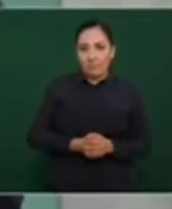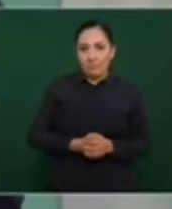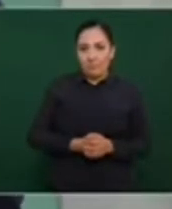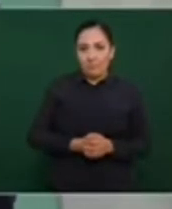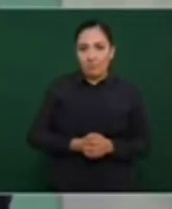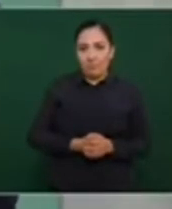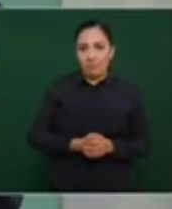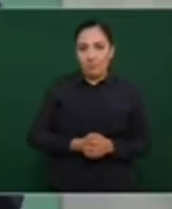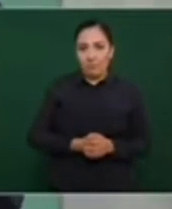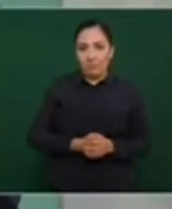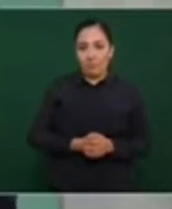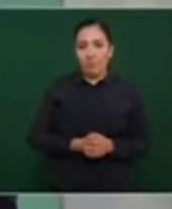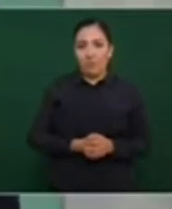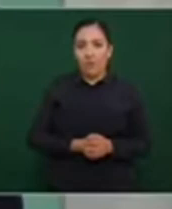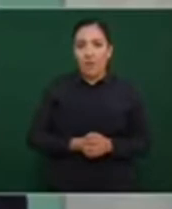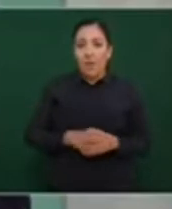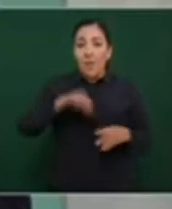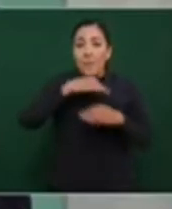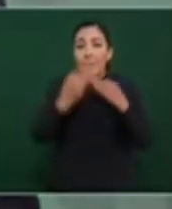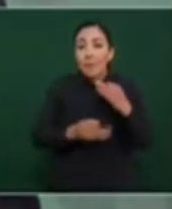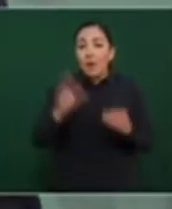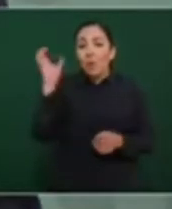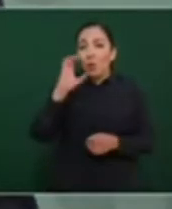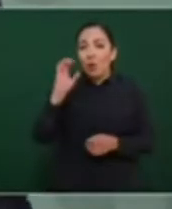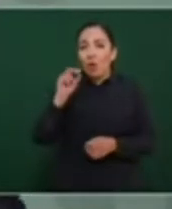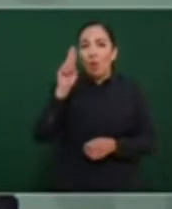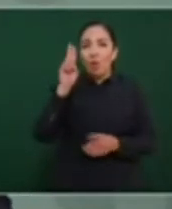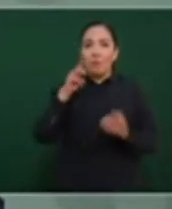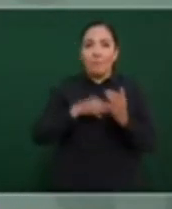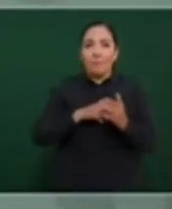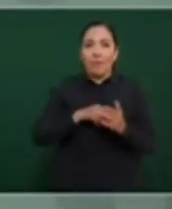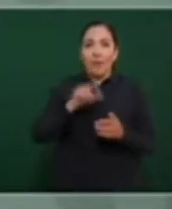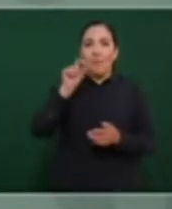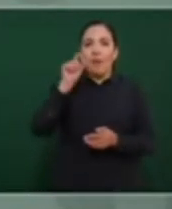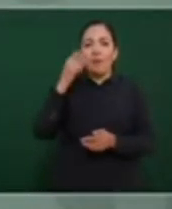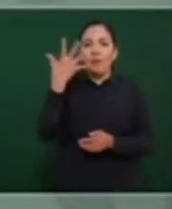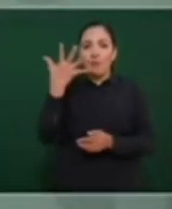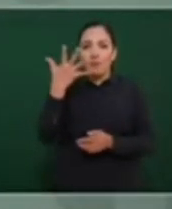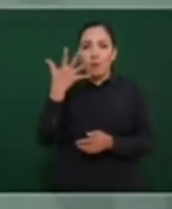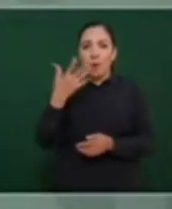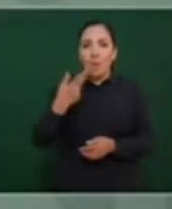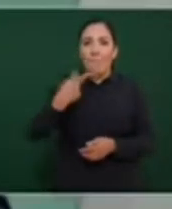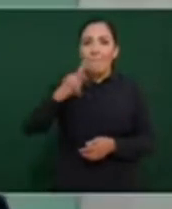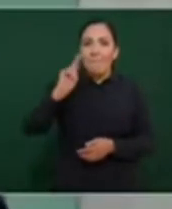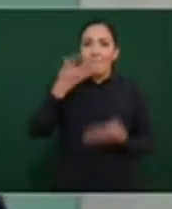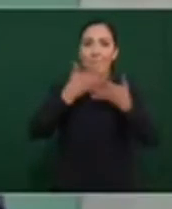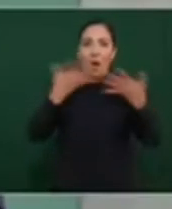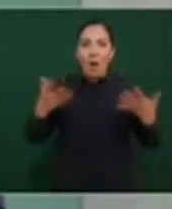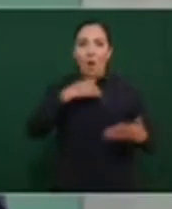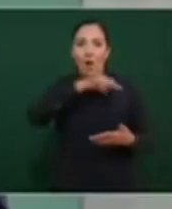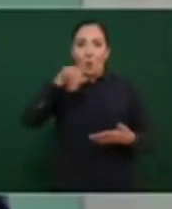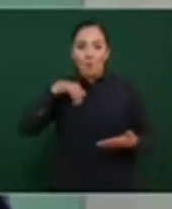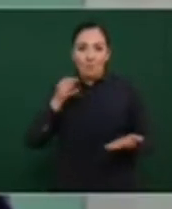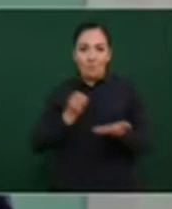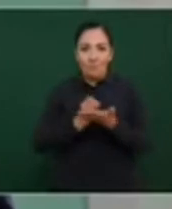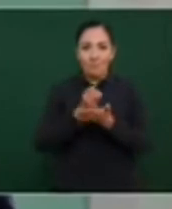en el 2025. Pues resulta que ahora tomamos la decisión,